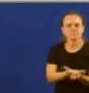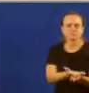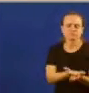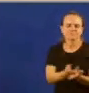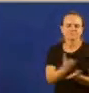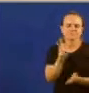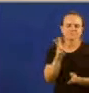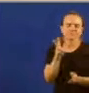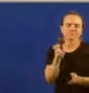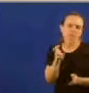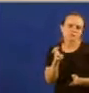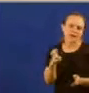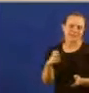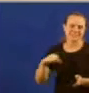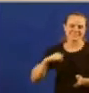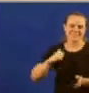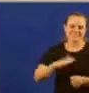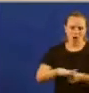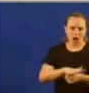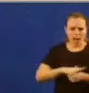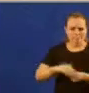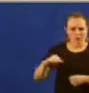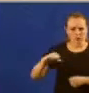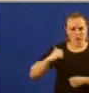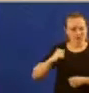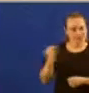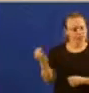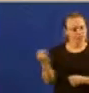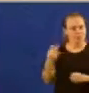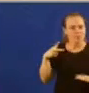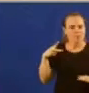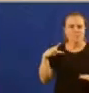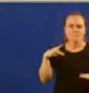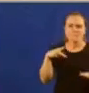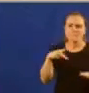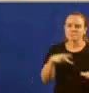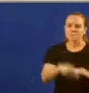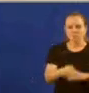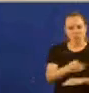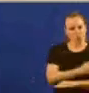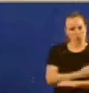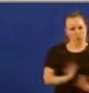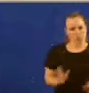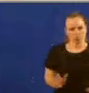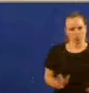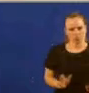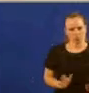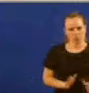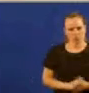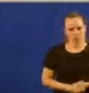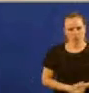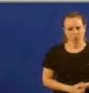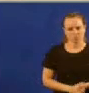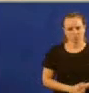sanitario poña en marcha a prevención precoz deste problema.